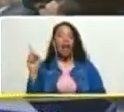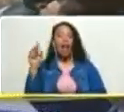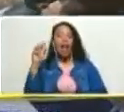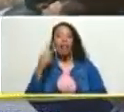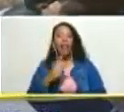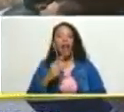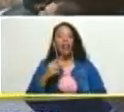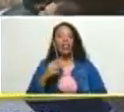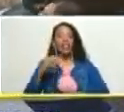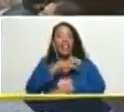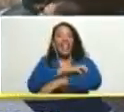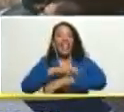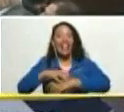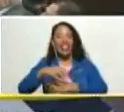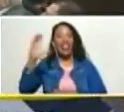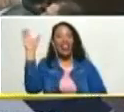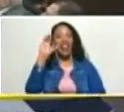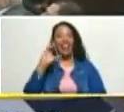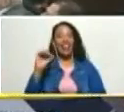Caracas y los leones de Aragua